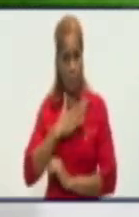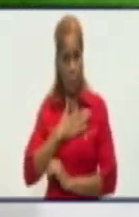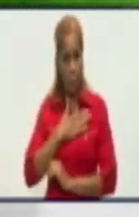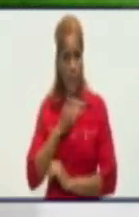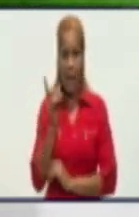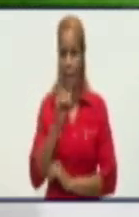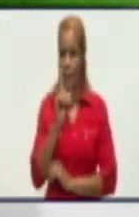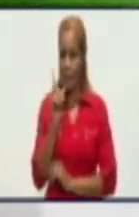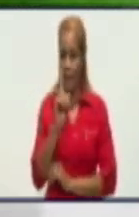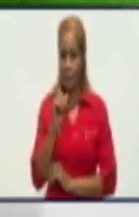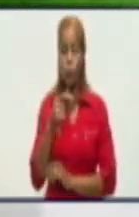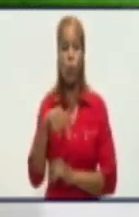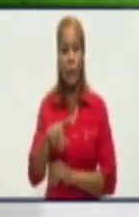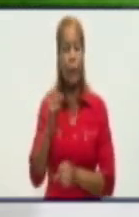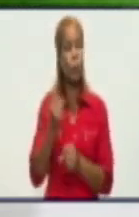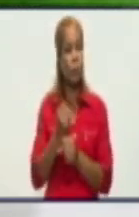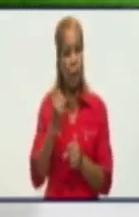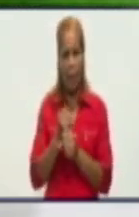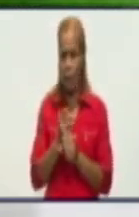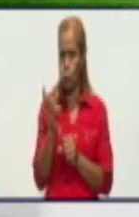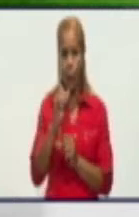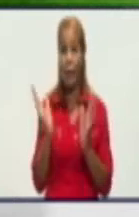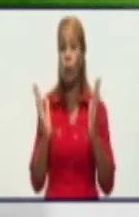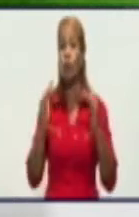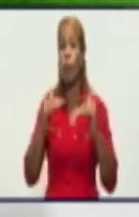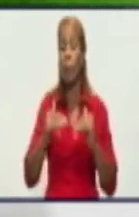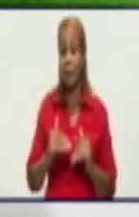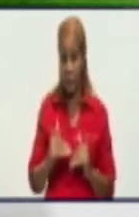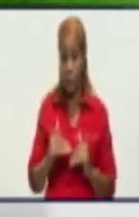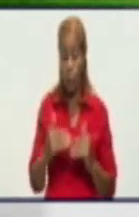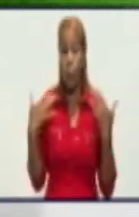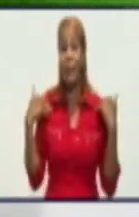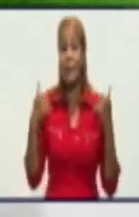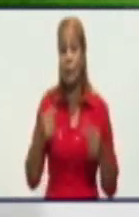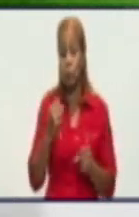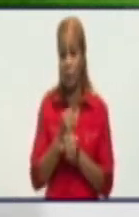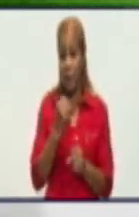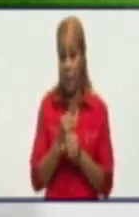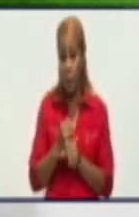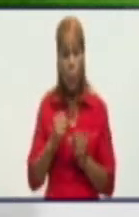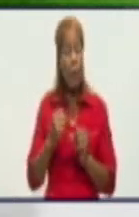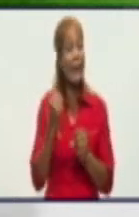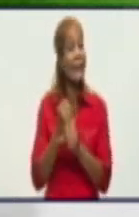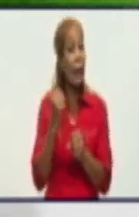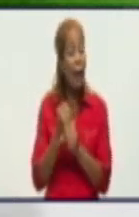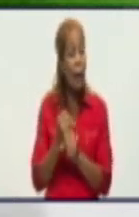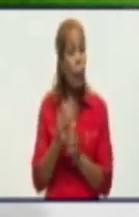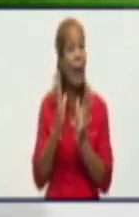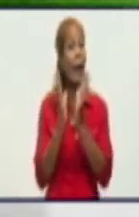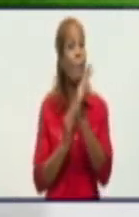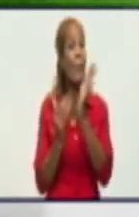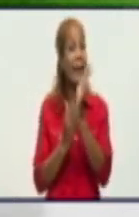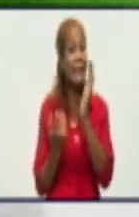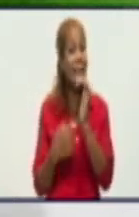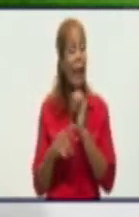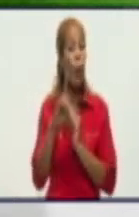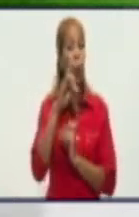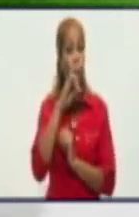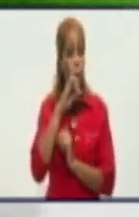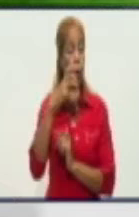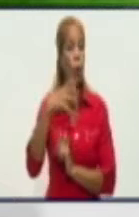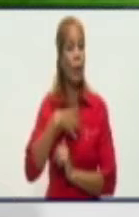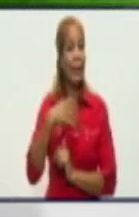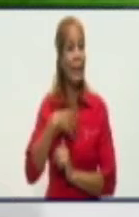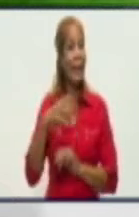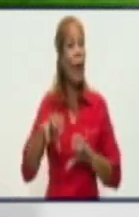no estaban suspendidos ni por el órgano de trabajo, ni por la UFD, que estuvieron trabajando en el mes de junio, que tienen obligaciones tributarias con el